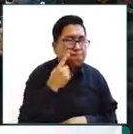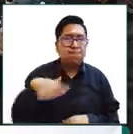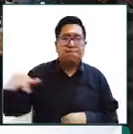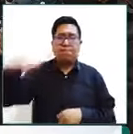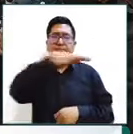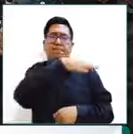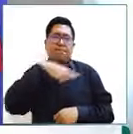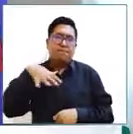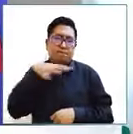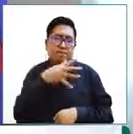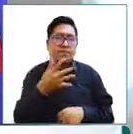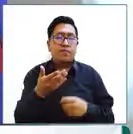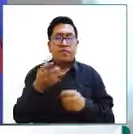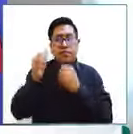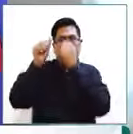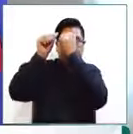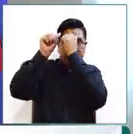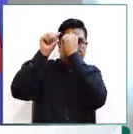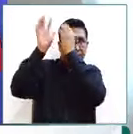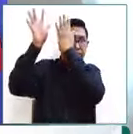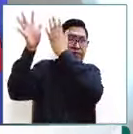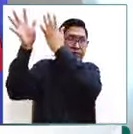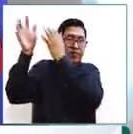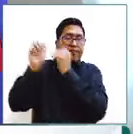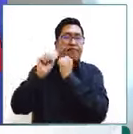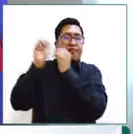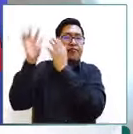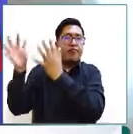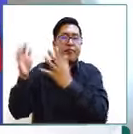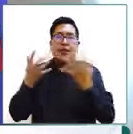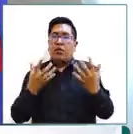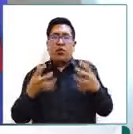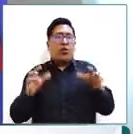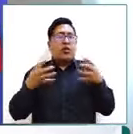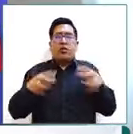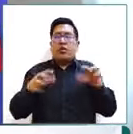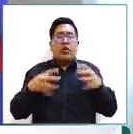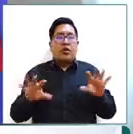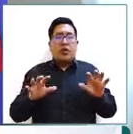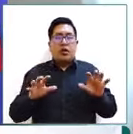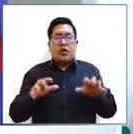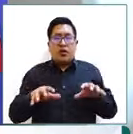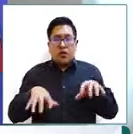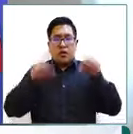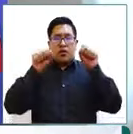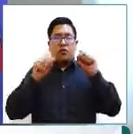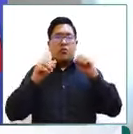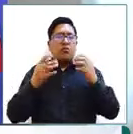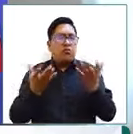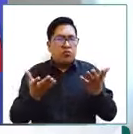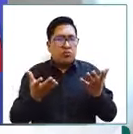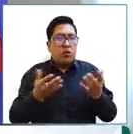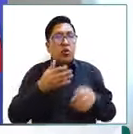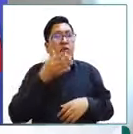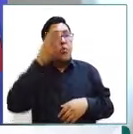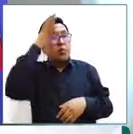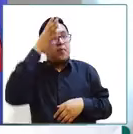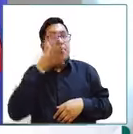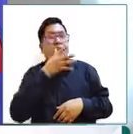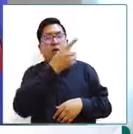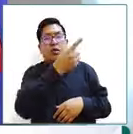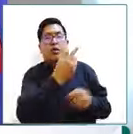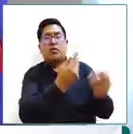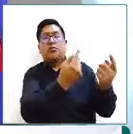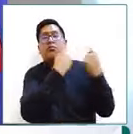tipo de procesos, de que los abuelos o el familiar no quiere ya que se trabaje en el proceso de reintegración familiar porque los papás de ese niño, niña o